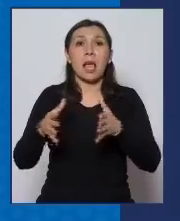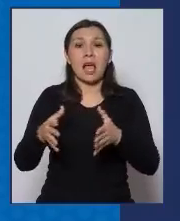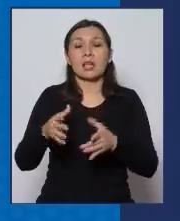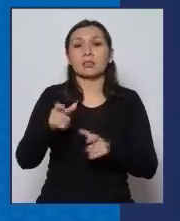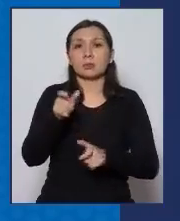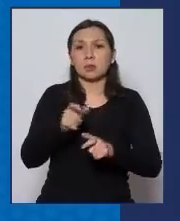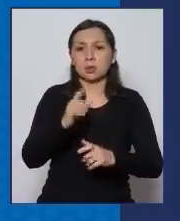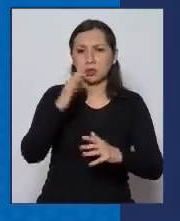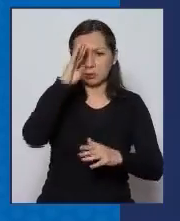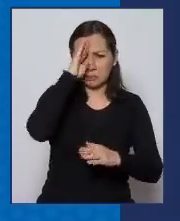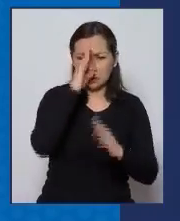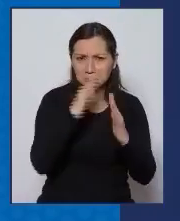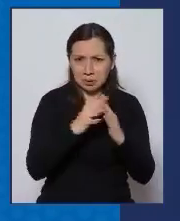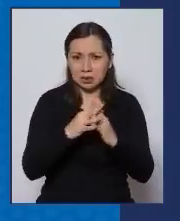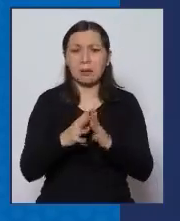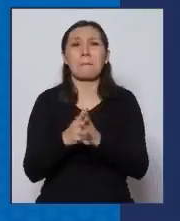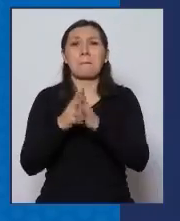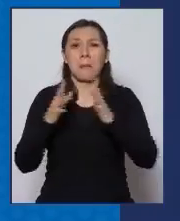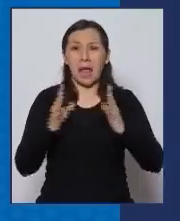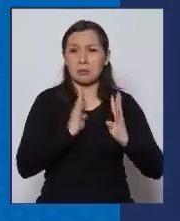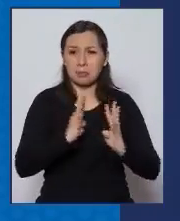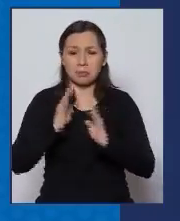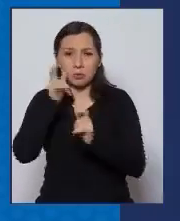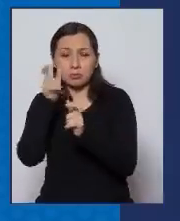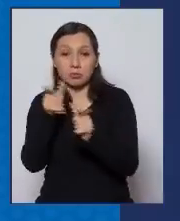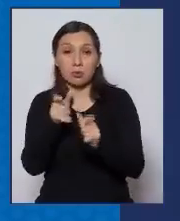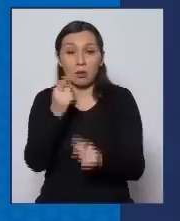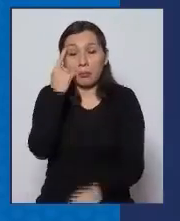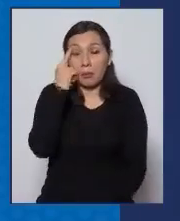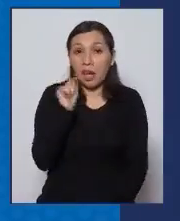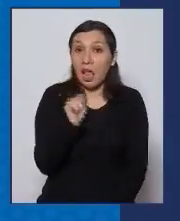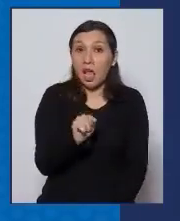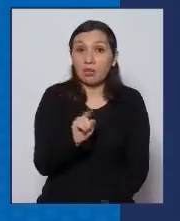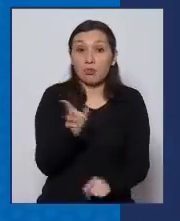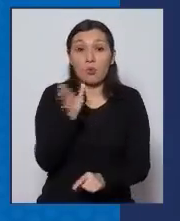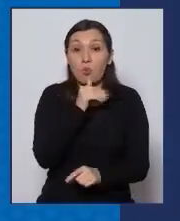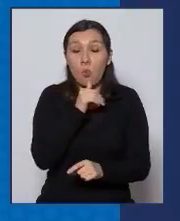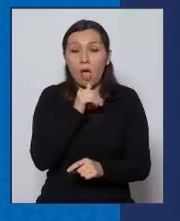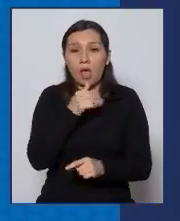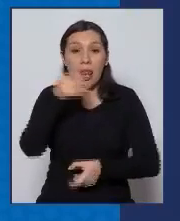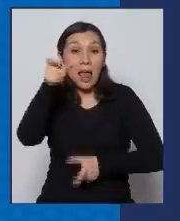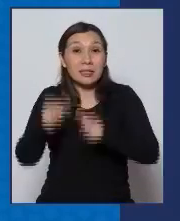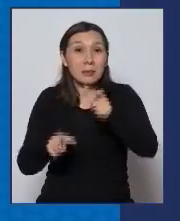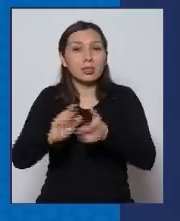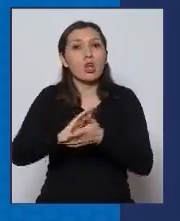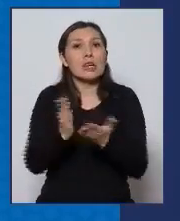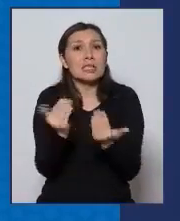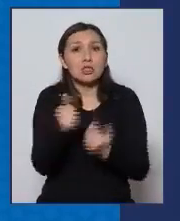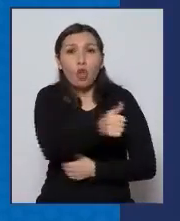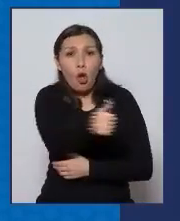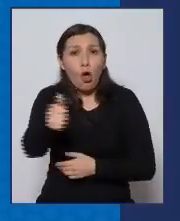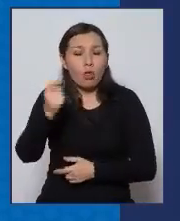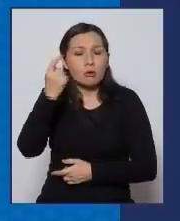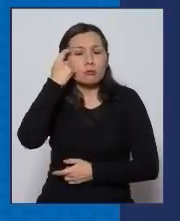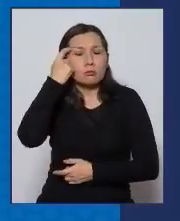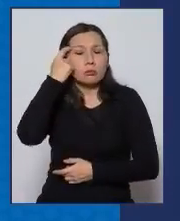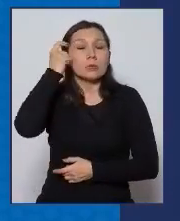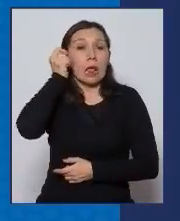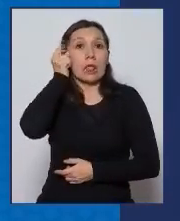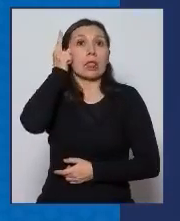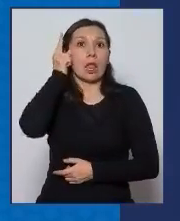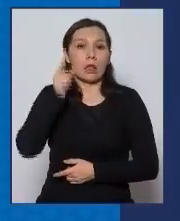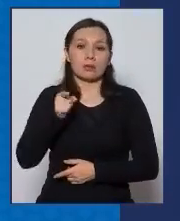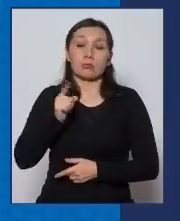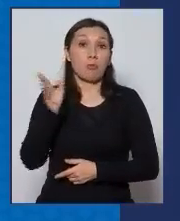uniformado, se ha fortalecido la policía pero si esto no es parte de un convencimiento de todos estamos en un problema.